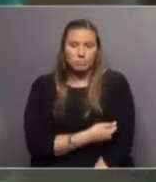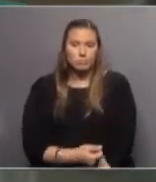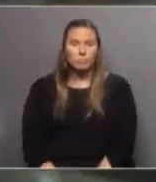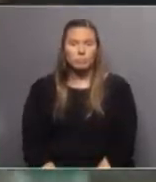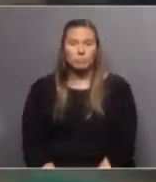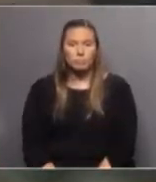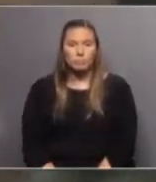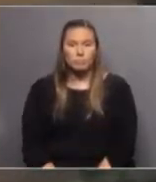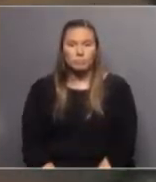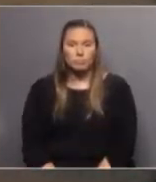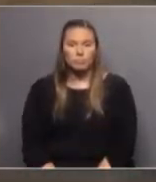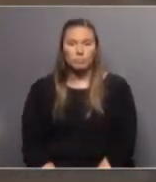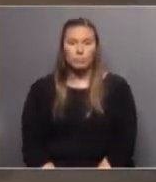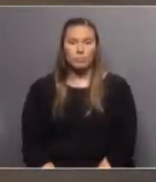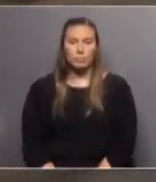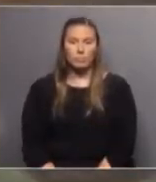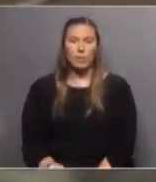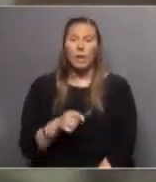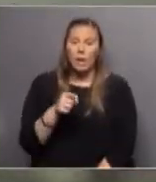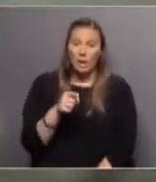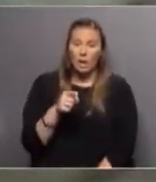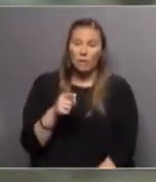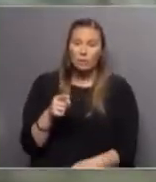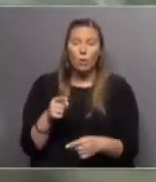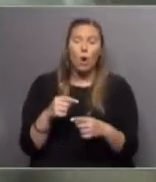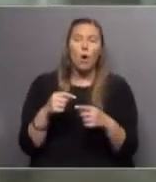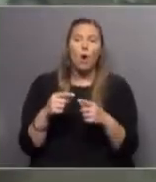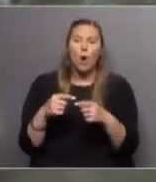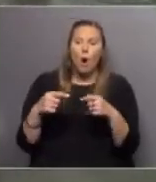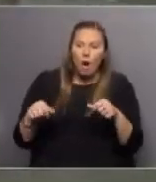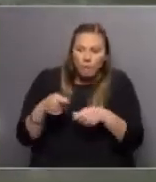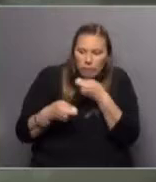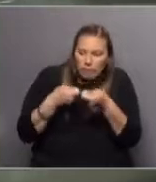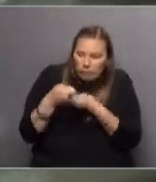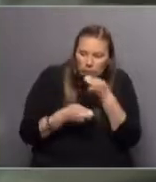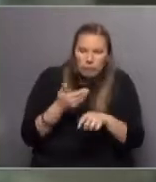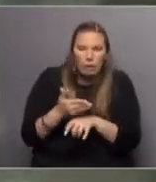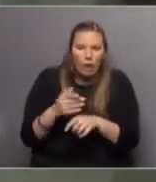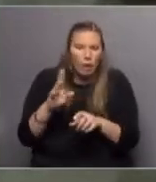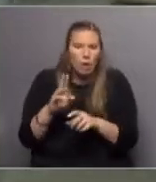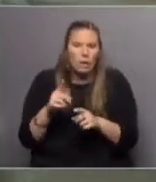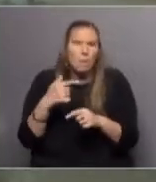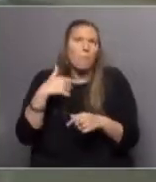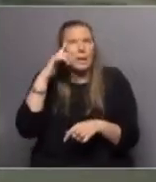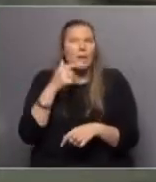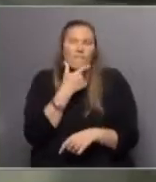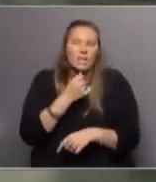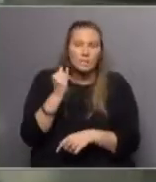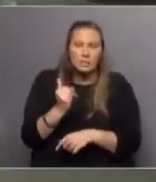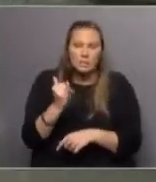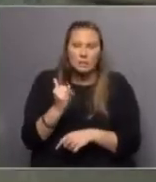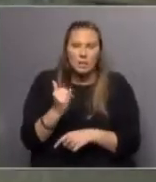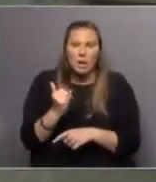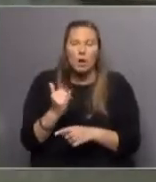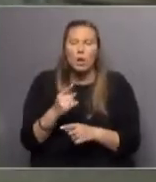y provee de la dosis al paciente. Todo este ahorro de operaciones intrahospitalarias que parece algo simple reduce